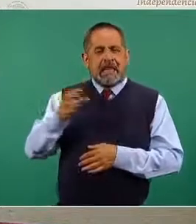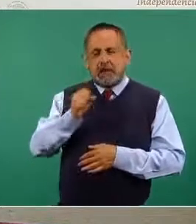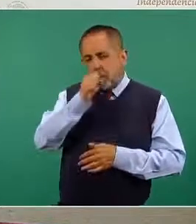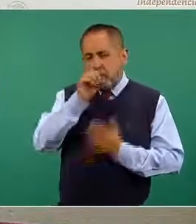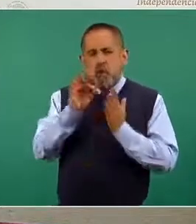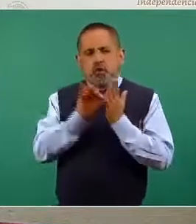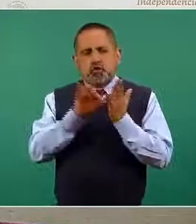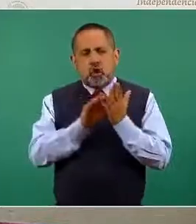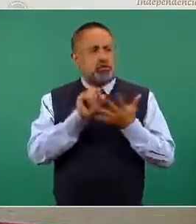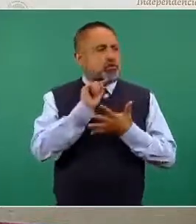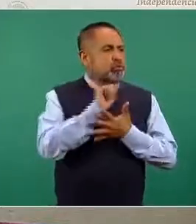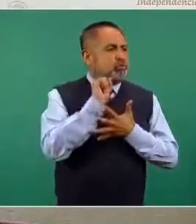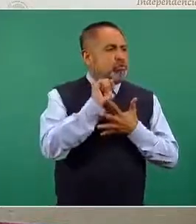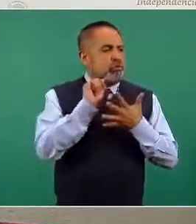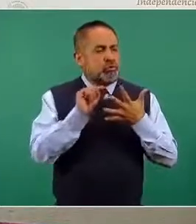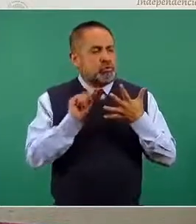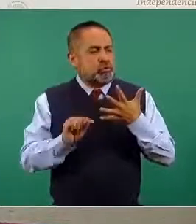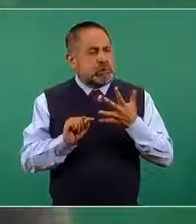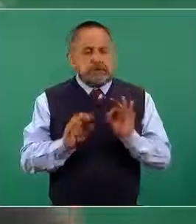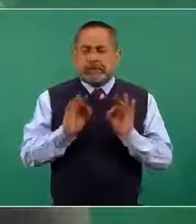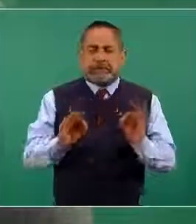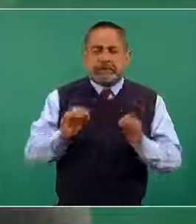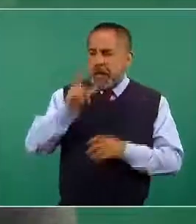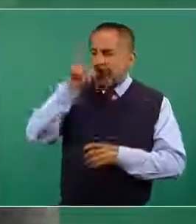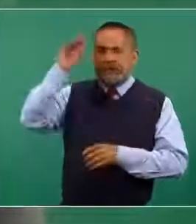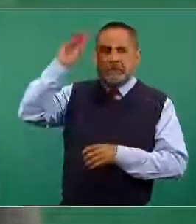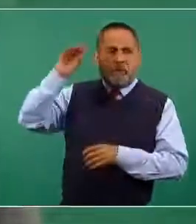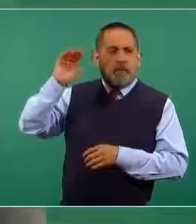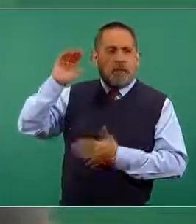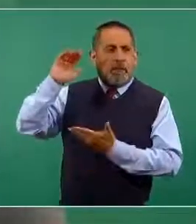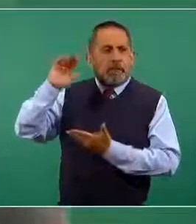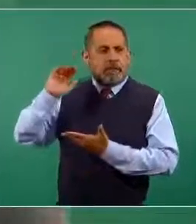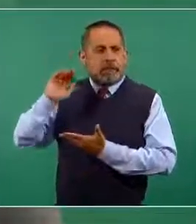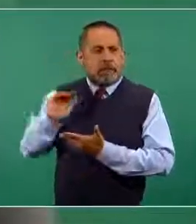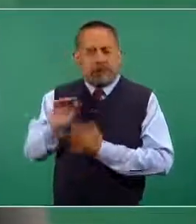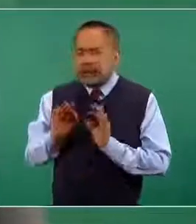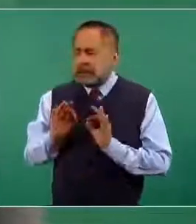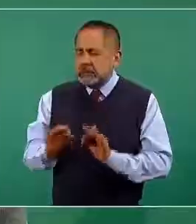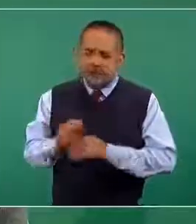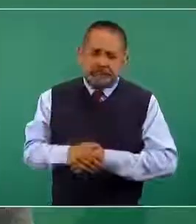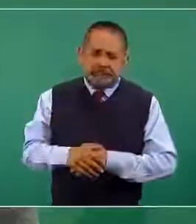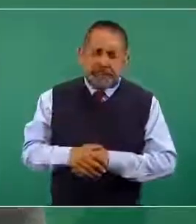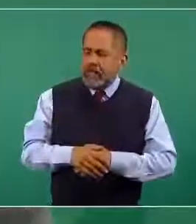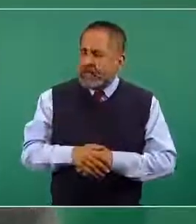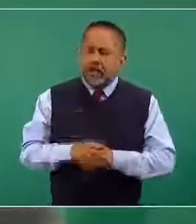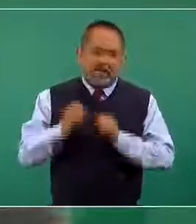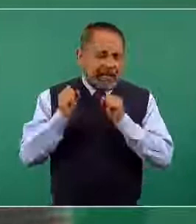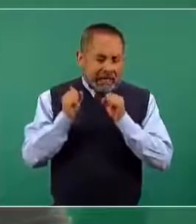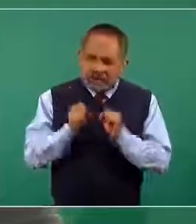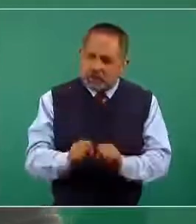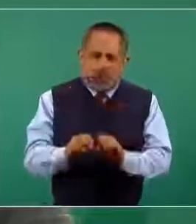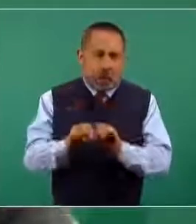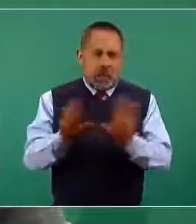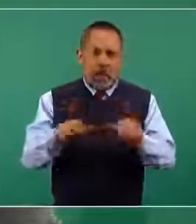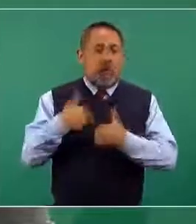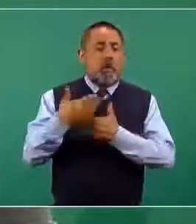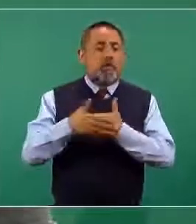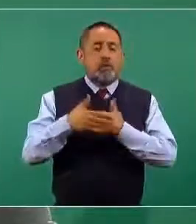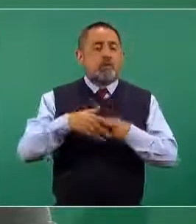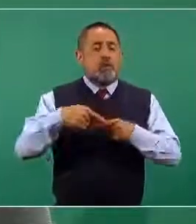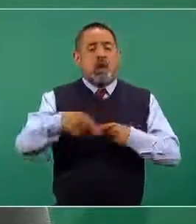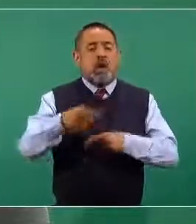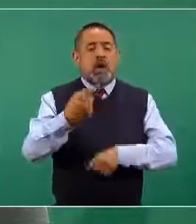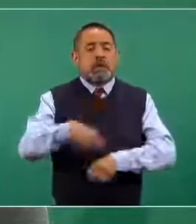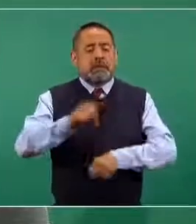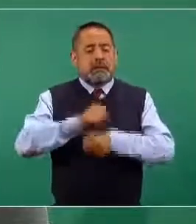que componen el semáforo de riesgo epidémico. Evidentemente va a haber un incremento en las actividades sociales